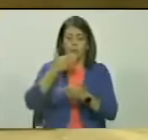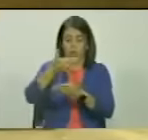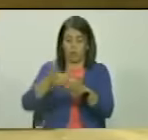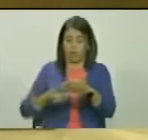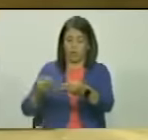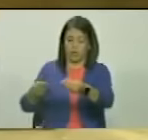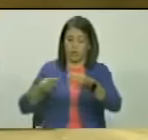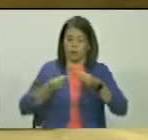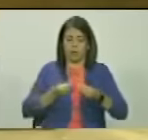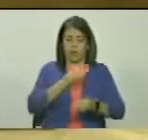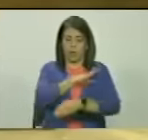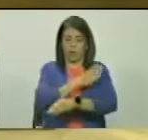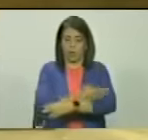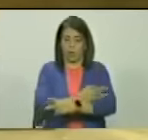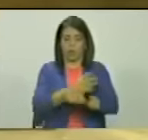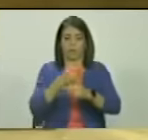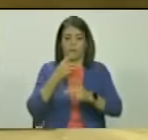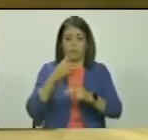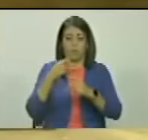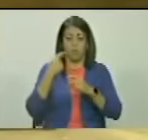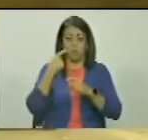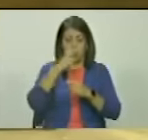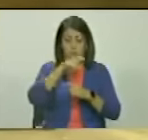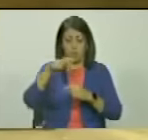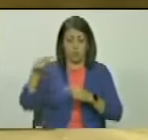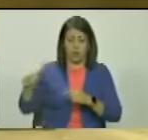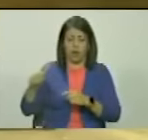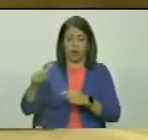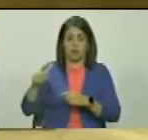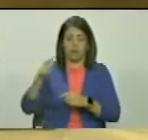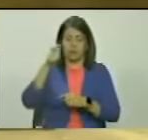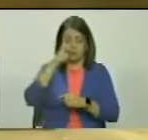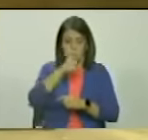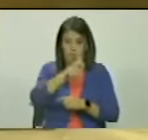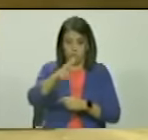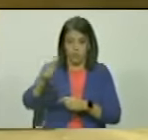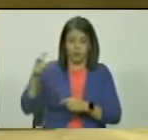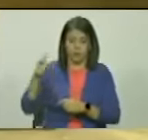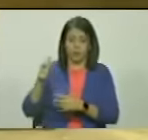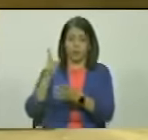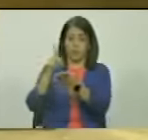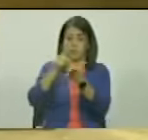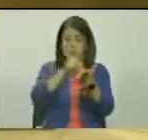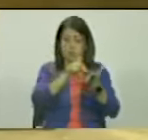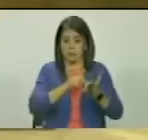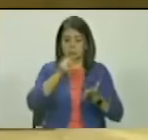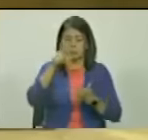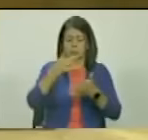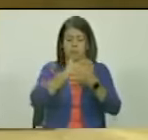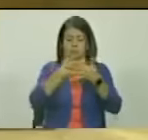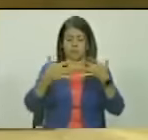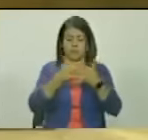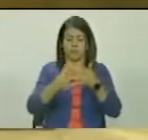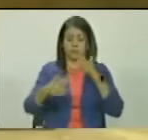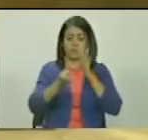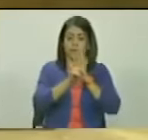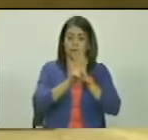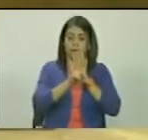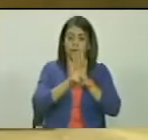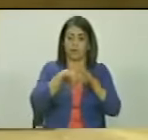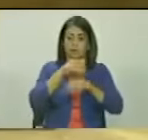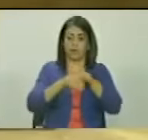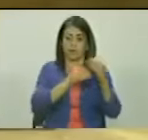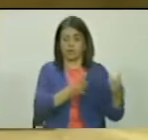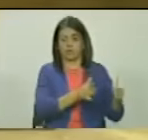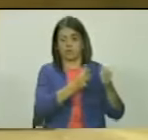respetando el poder popular y el derecho que tienen de participar en la redacción de esta ley, que